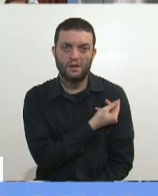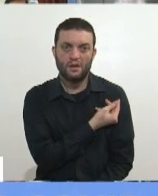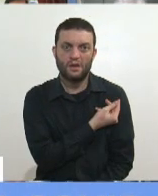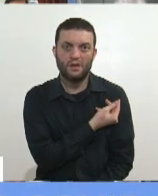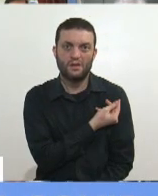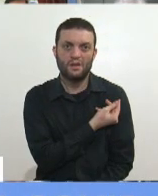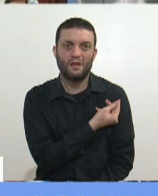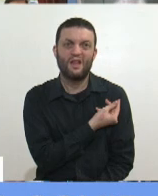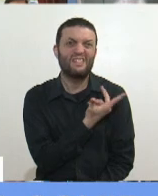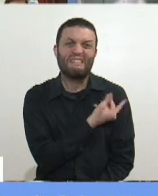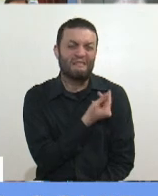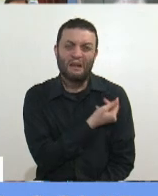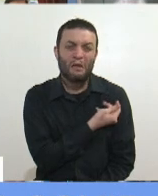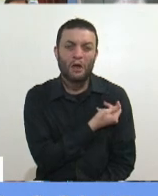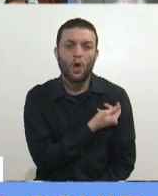que Uruguay.